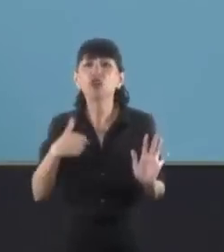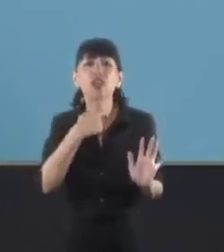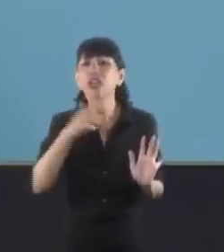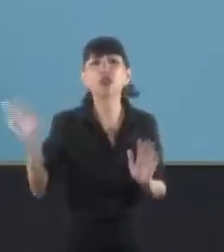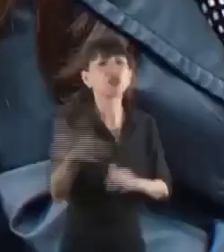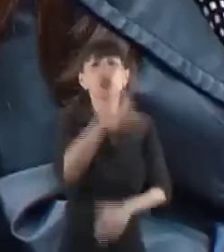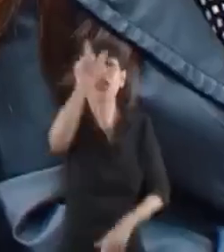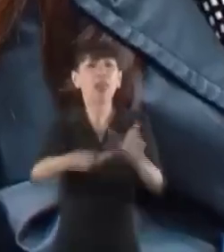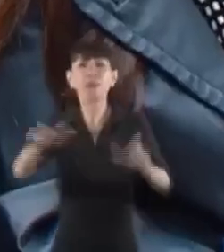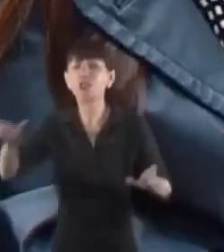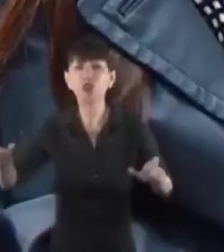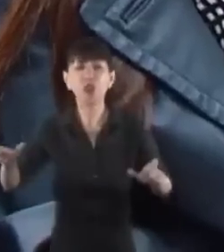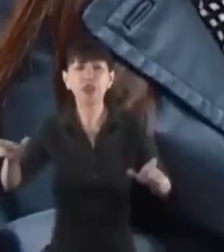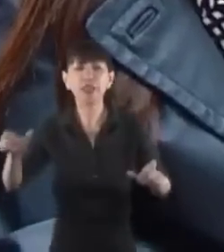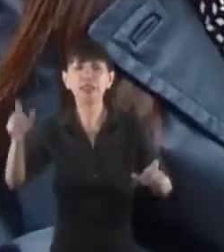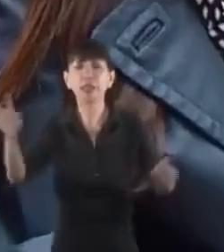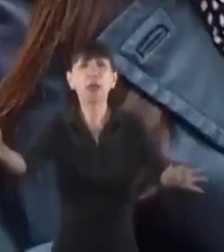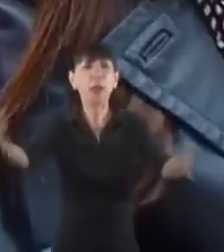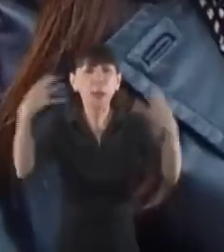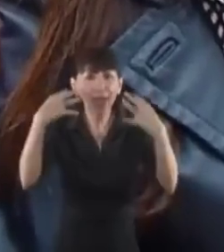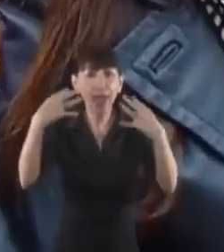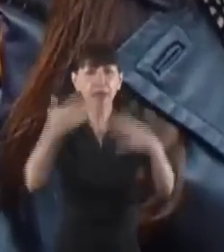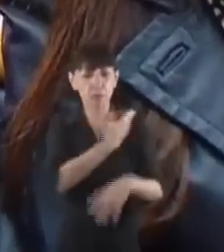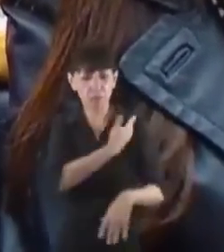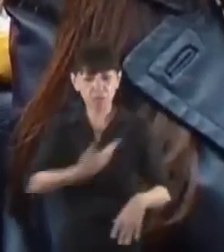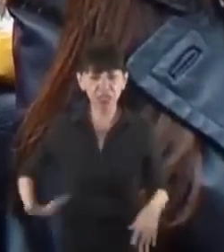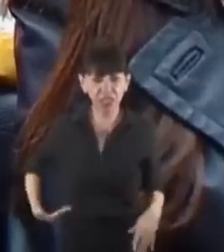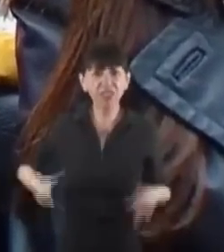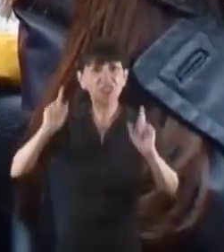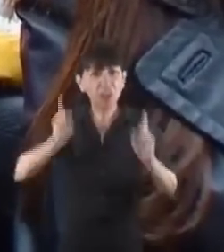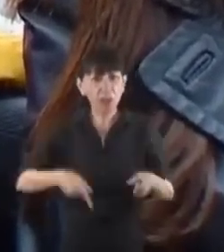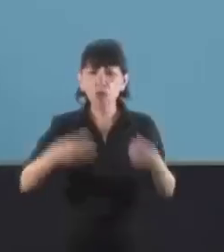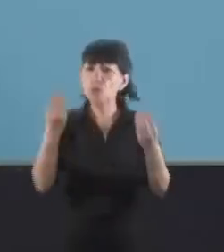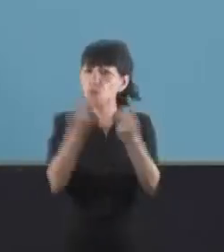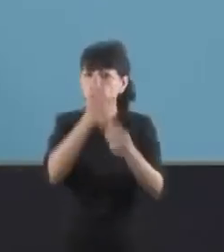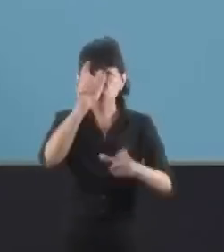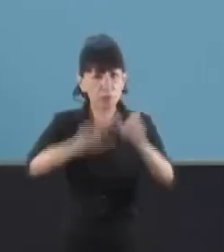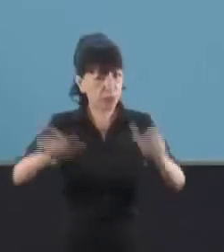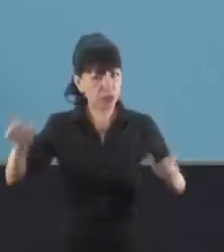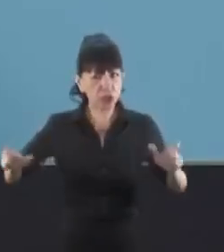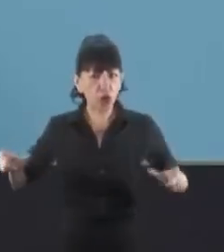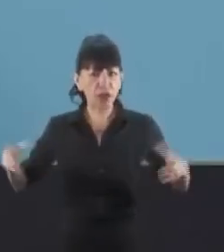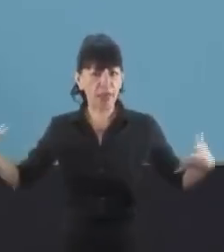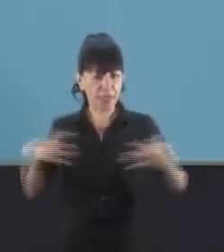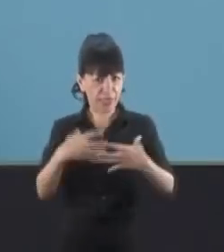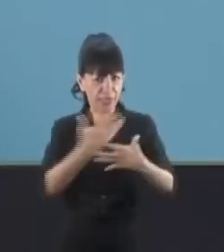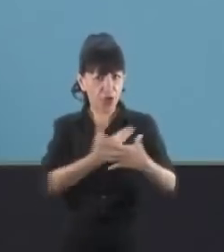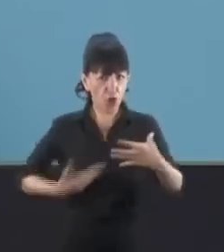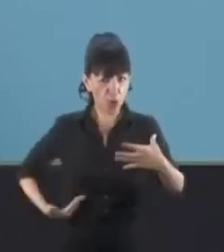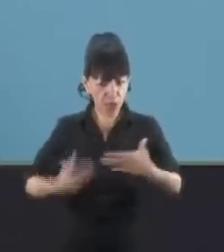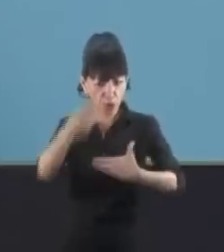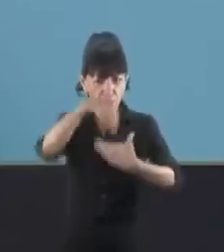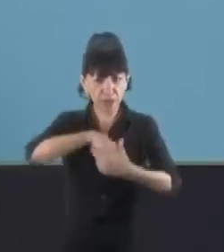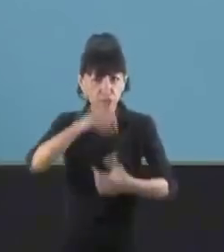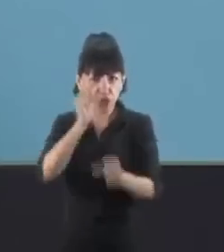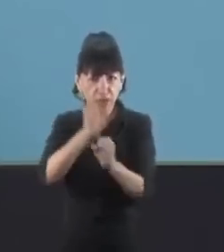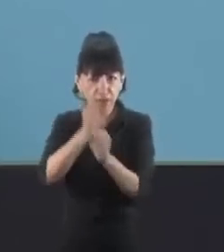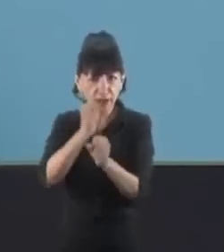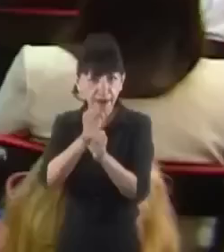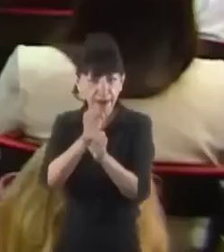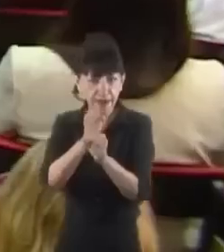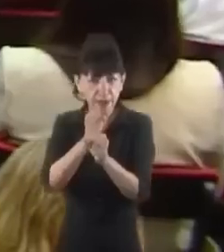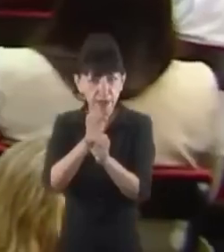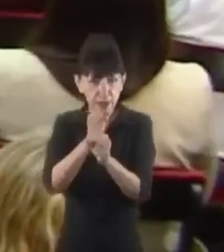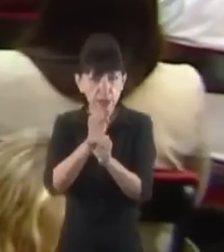el lunes finalmente se oficializó la decisión a través del decreto 365 barra 2023 que